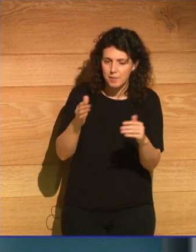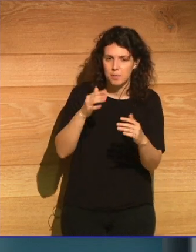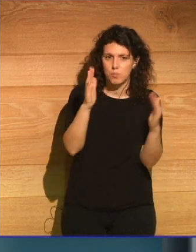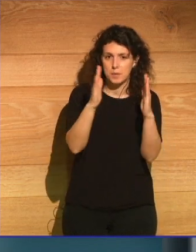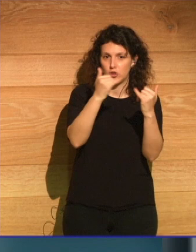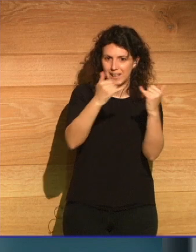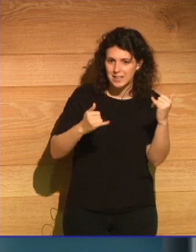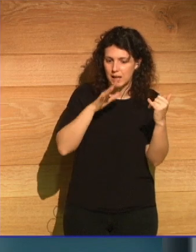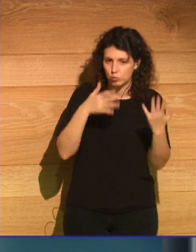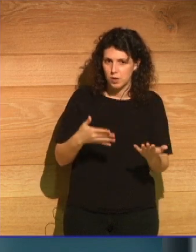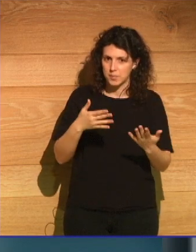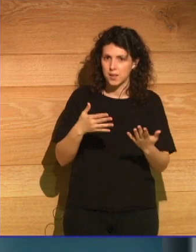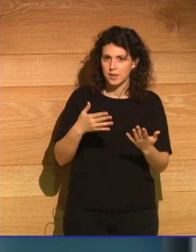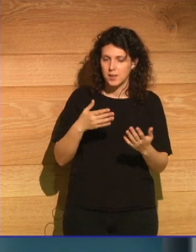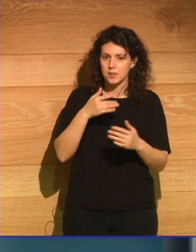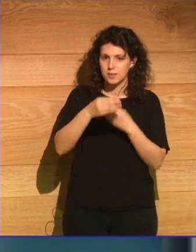las que nos enfrentamos hoy en día.